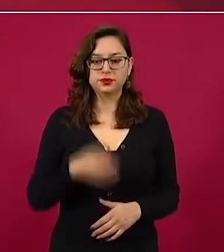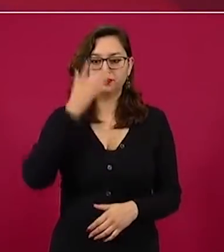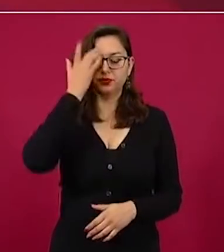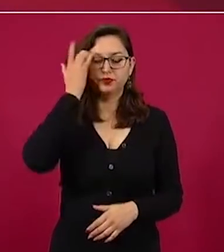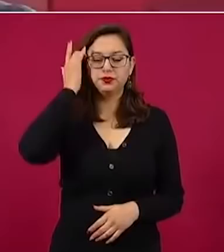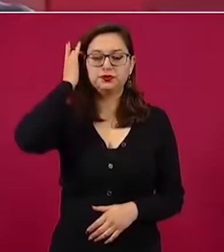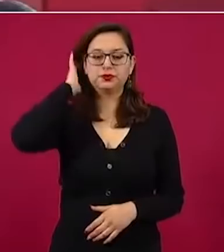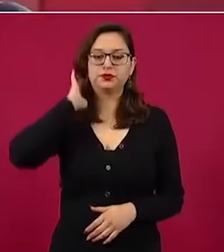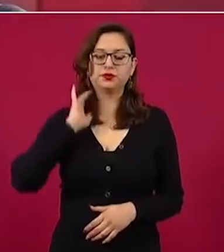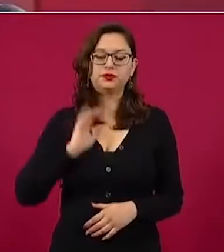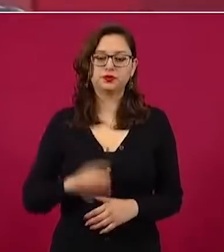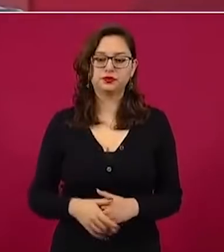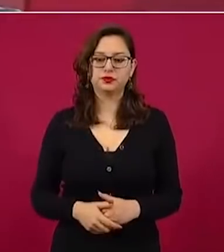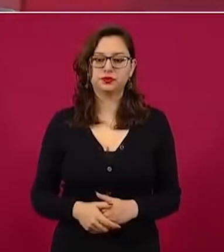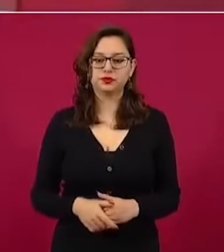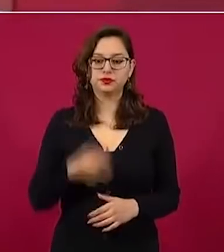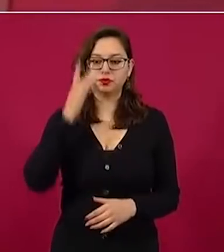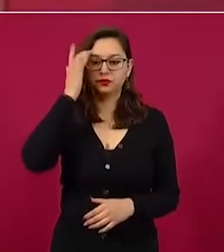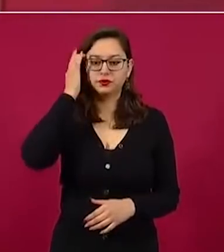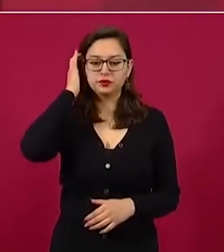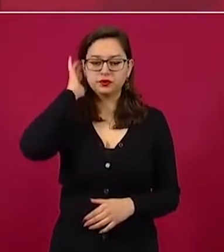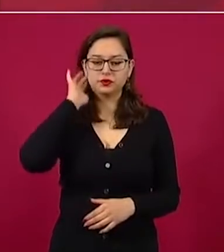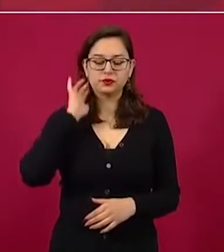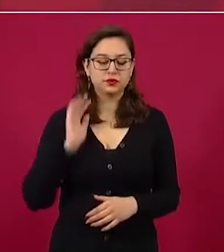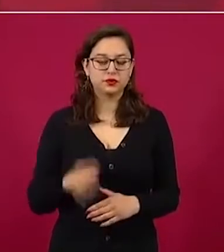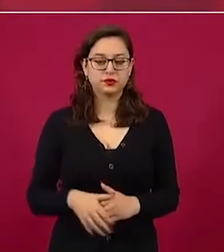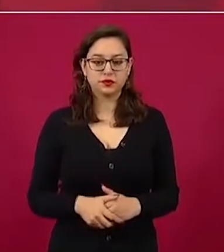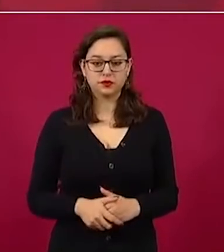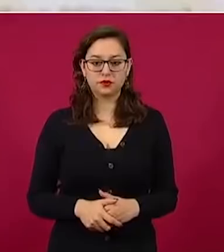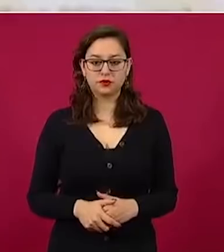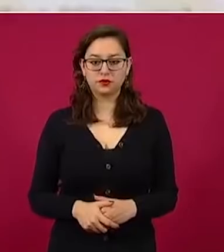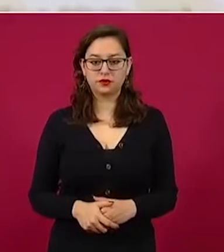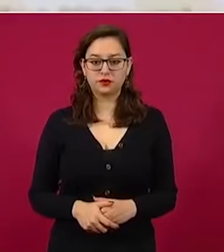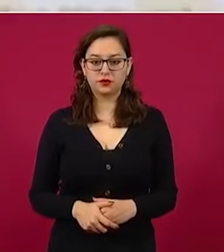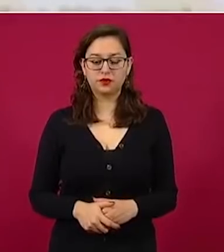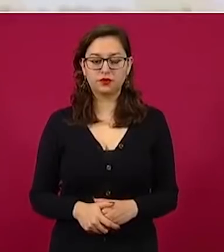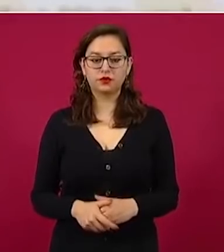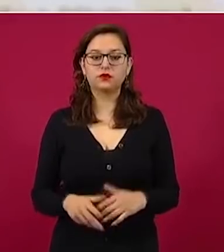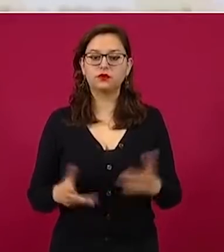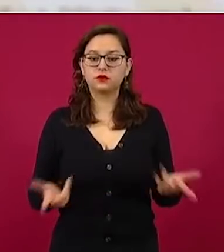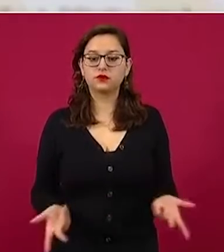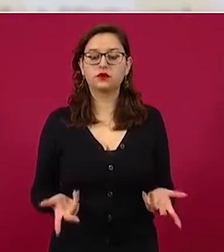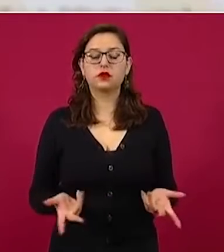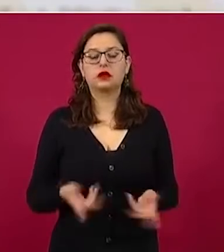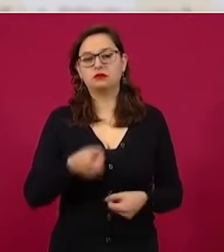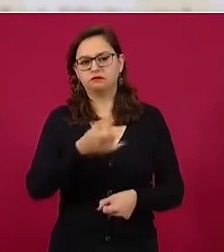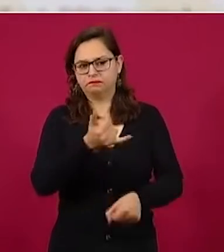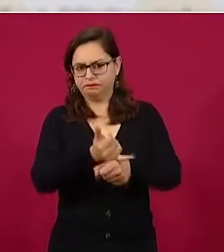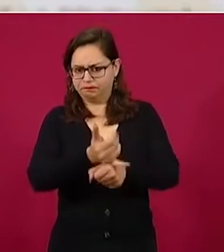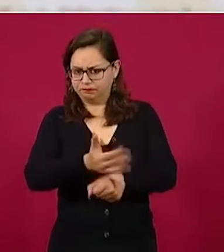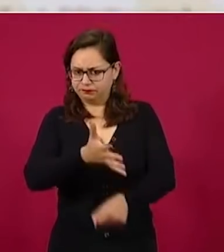Que está auspiciando